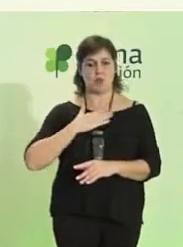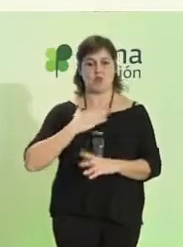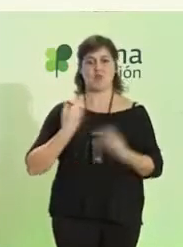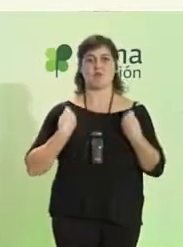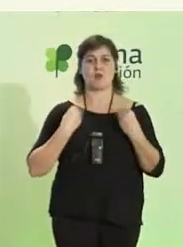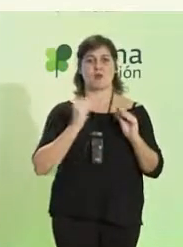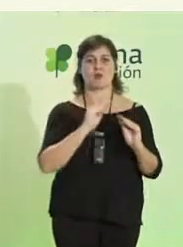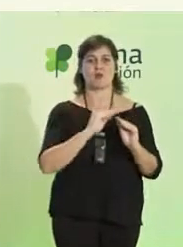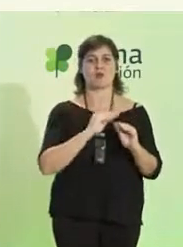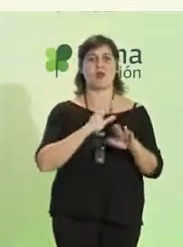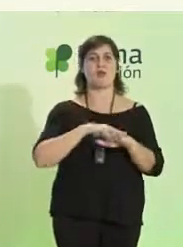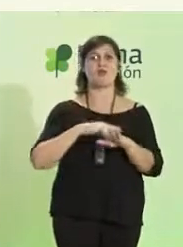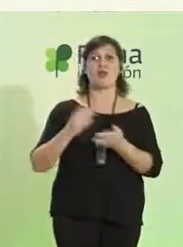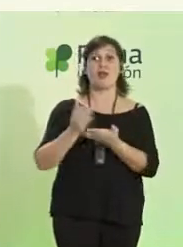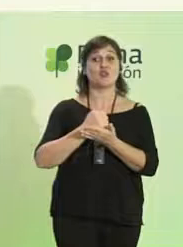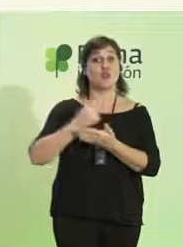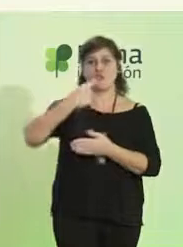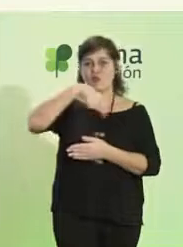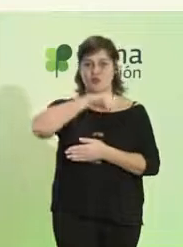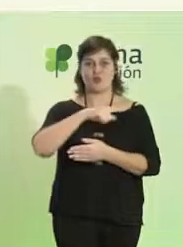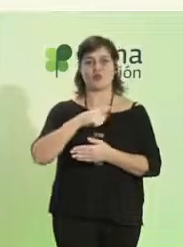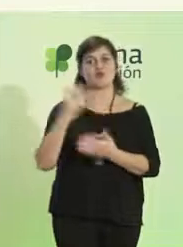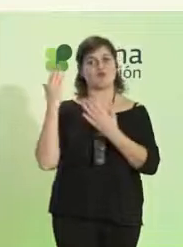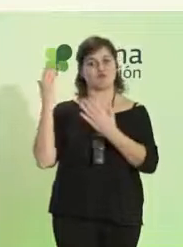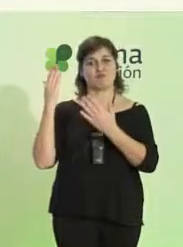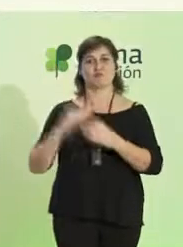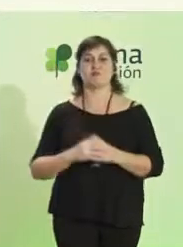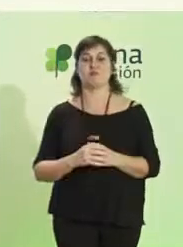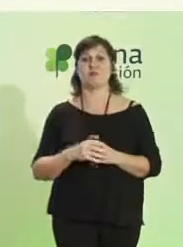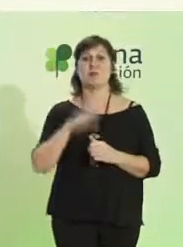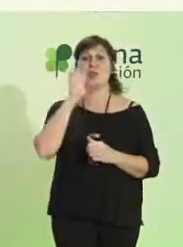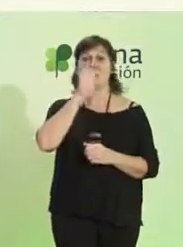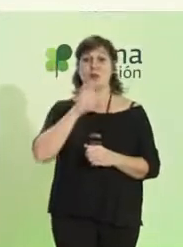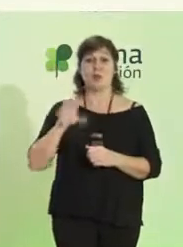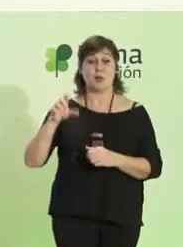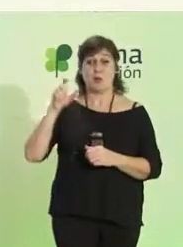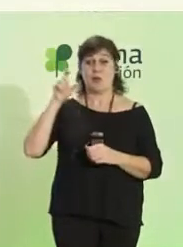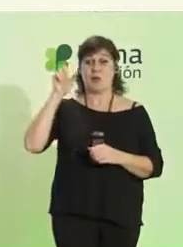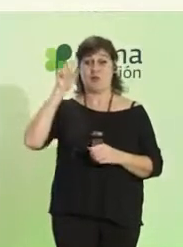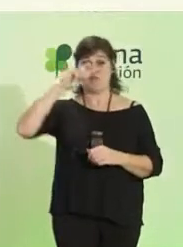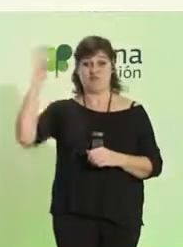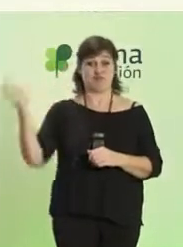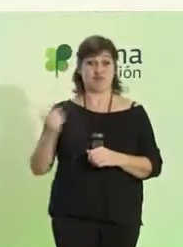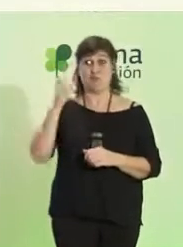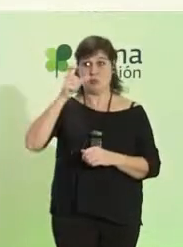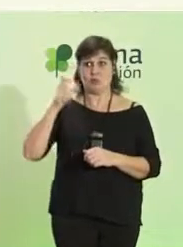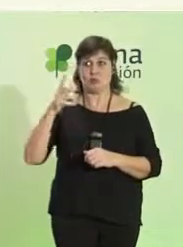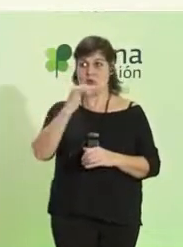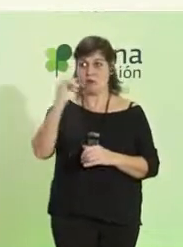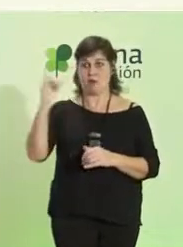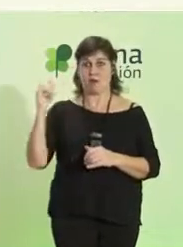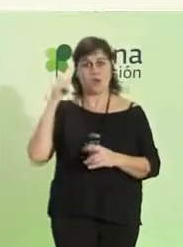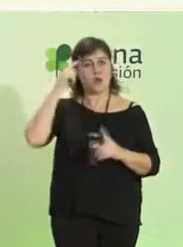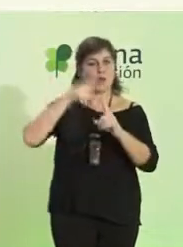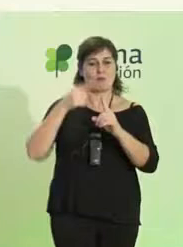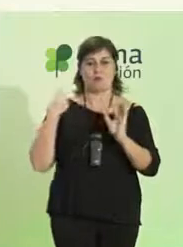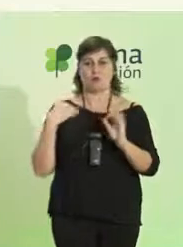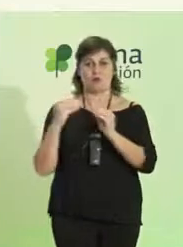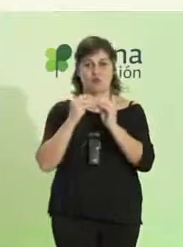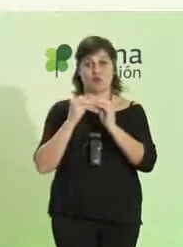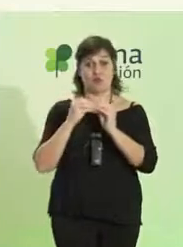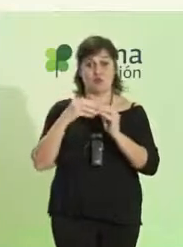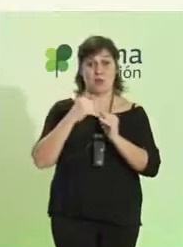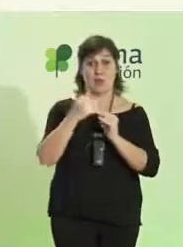todos vosotros y para todas vosotras. Hoy estamos aquí, personas de países diversos, con un objetivo común y que es el hilo conductor de este